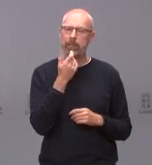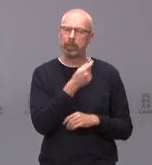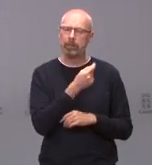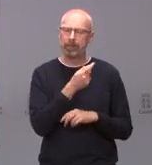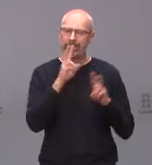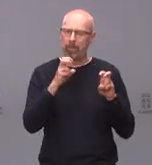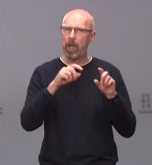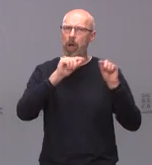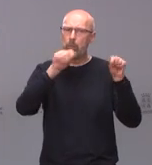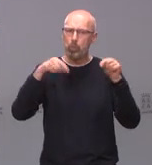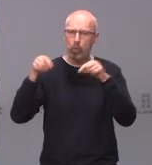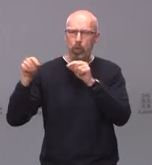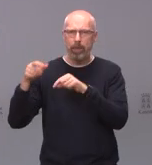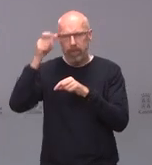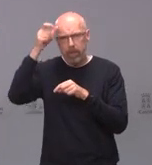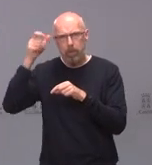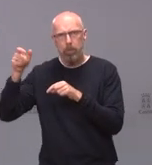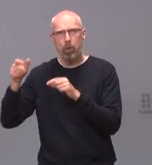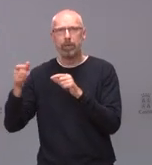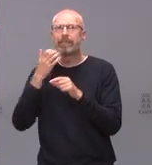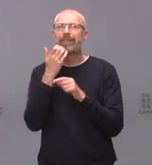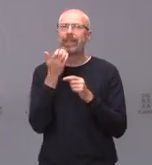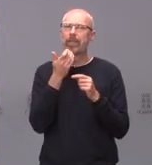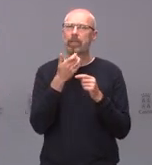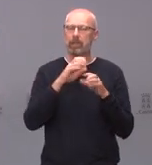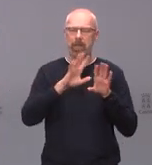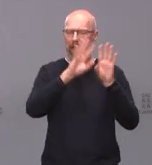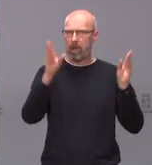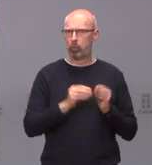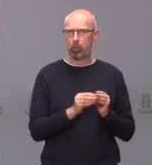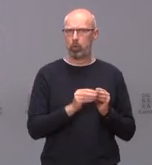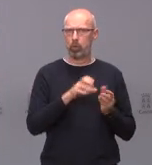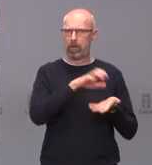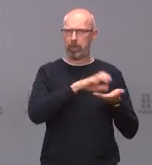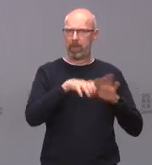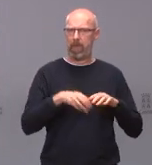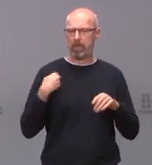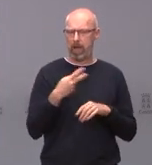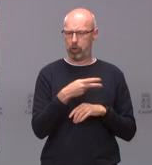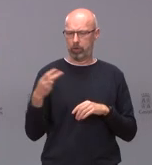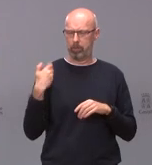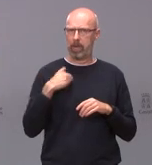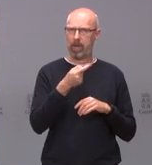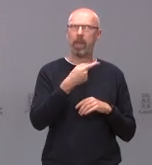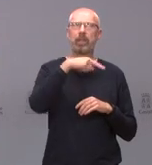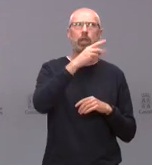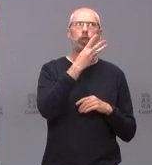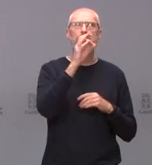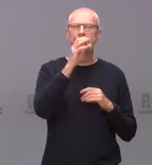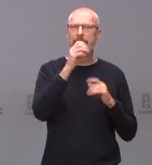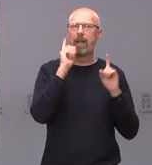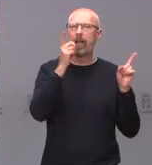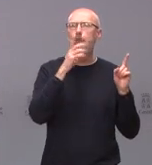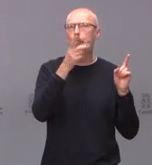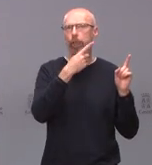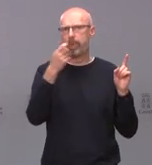en el conjunto de la comunidad la incidencia acumulada a 14 días ayer ya era de 130 casos por 100.000 y en